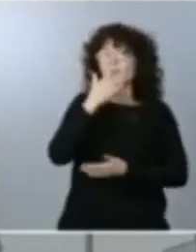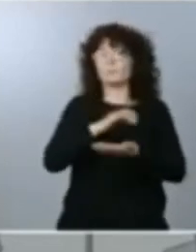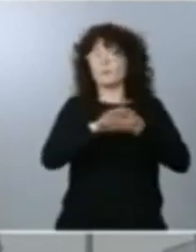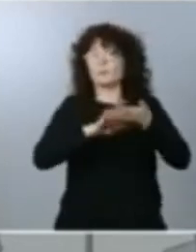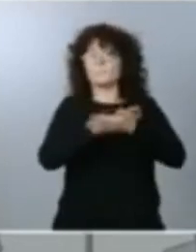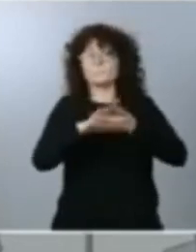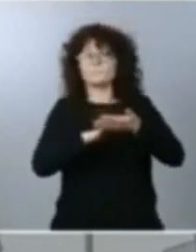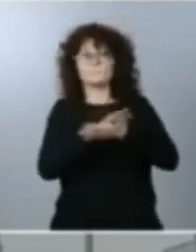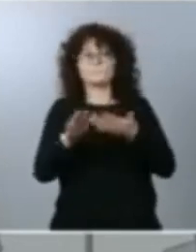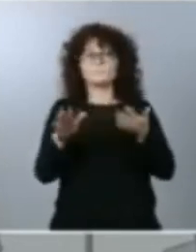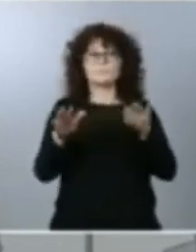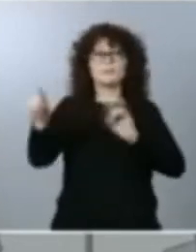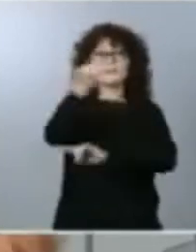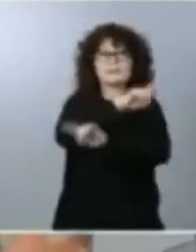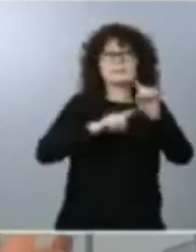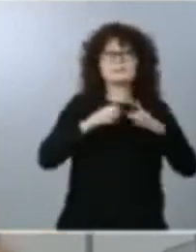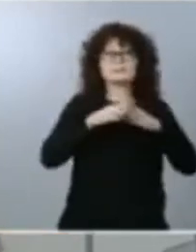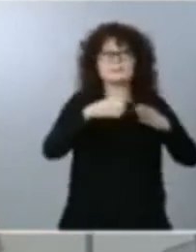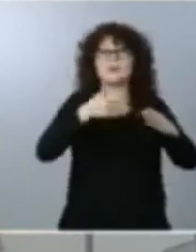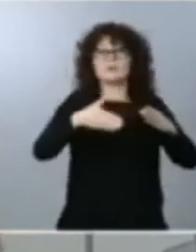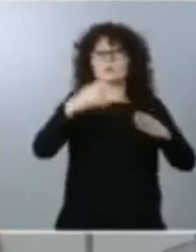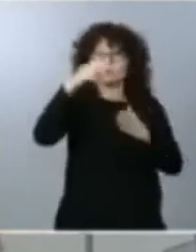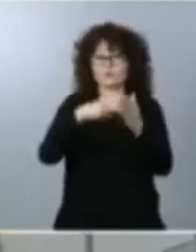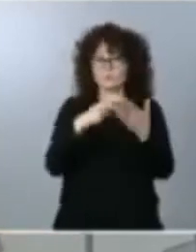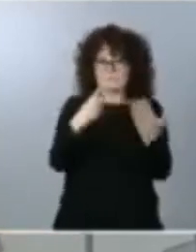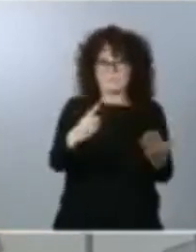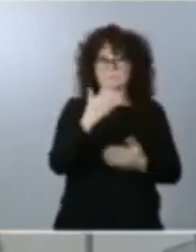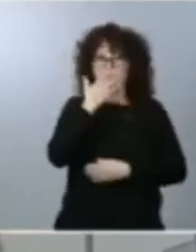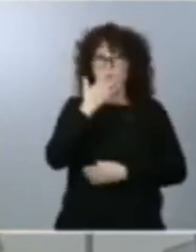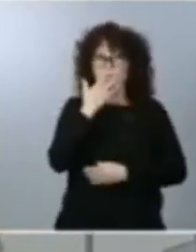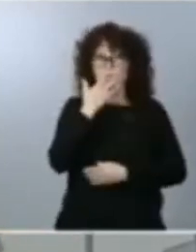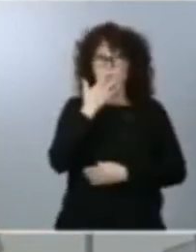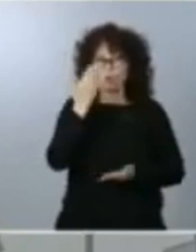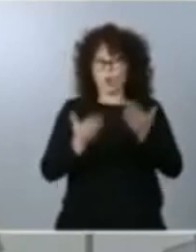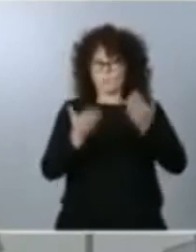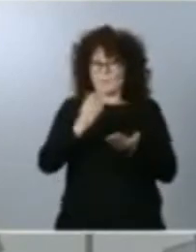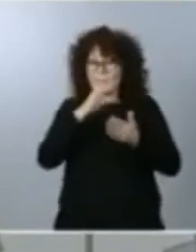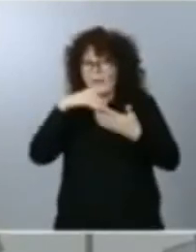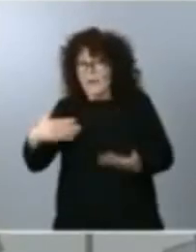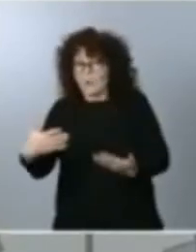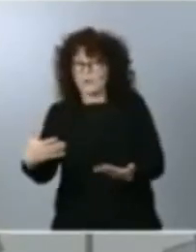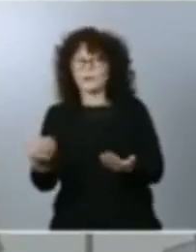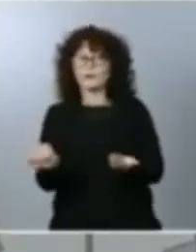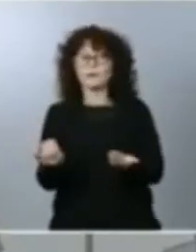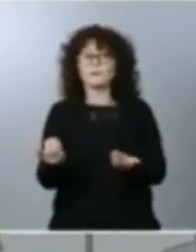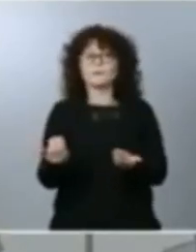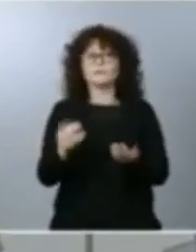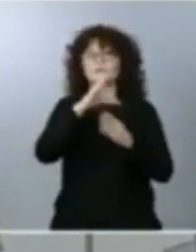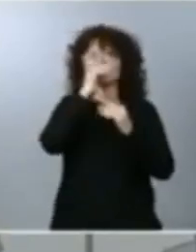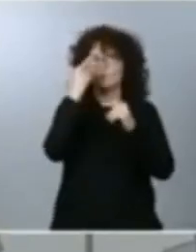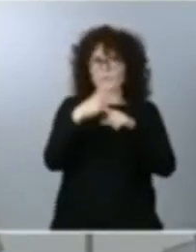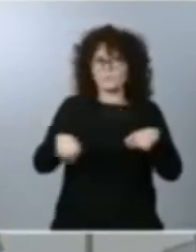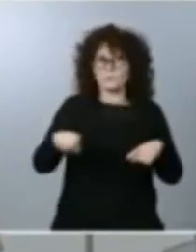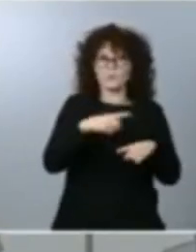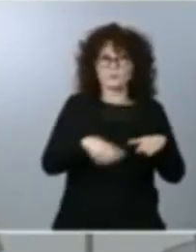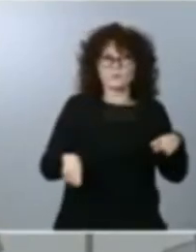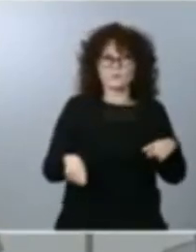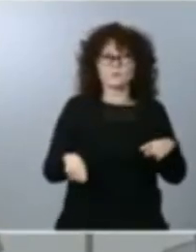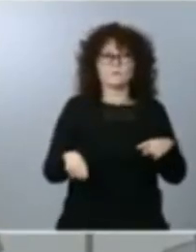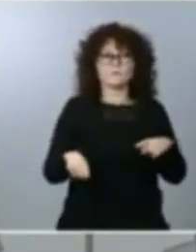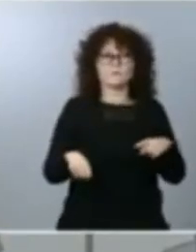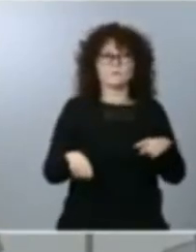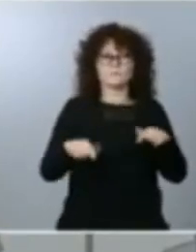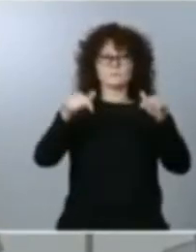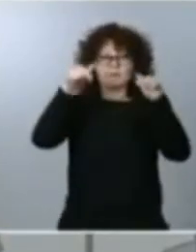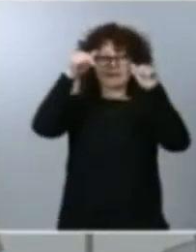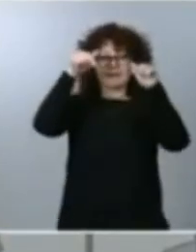crisis de los cayucos de 2006 y se compara con la de ahora lo que siempre se olvida es que esta es dentro de una pandemia